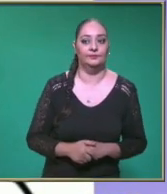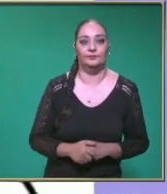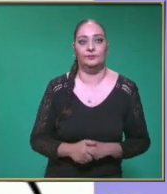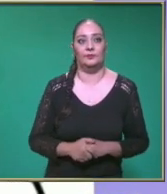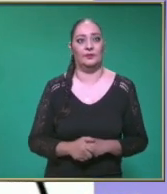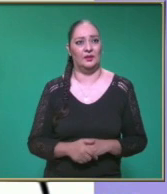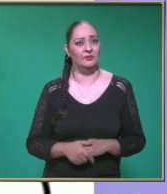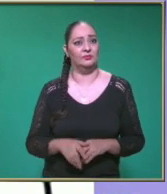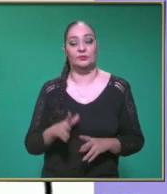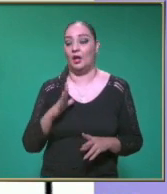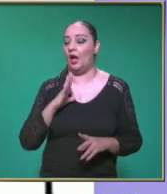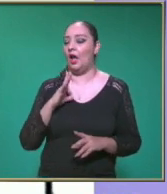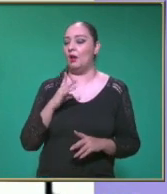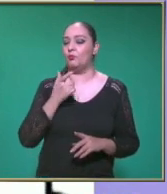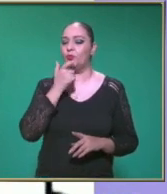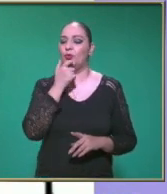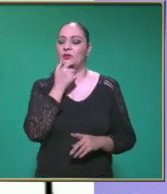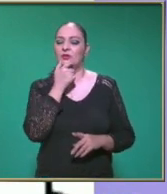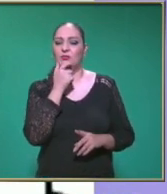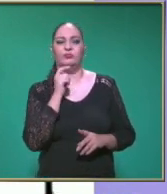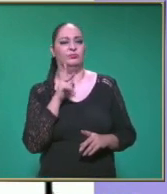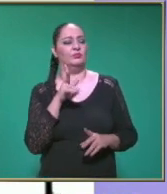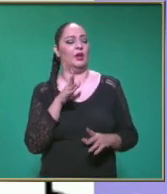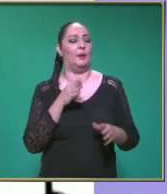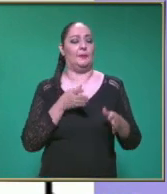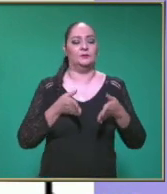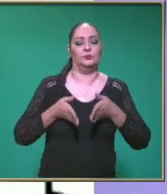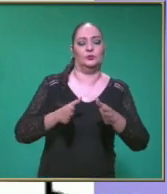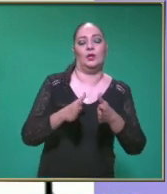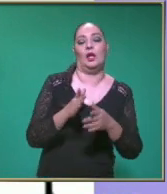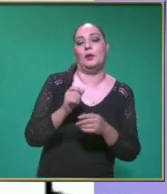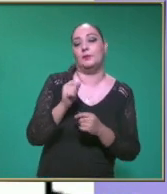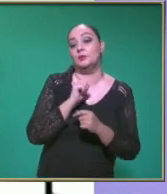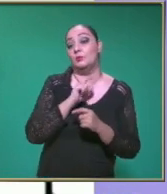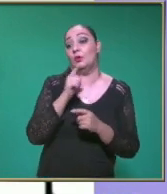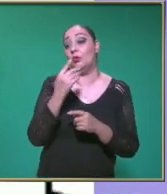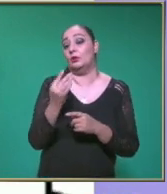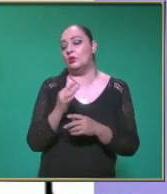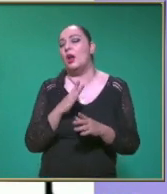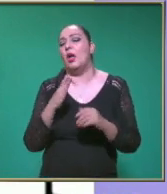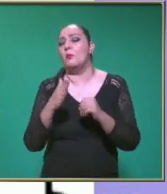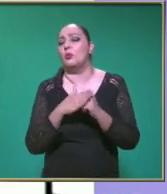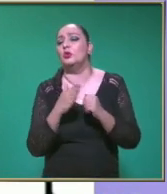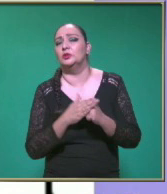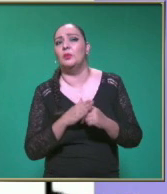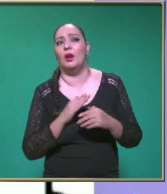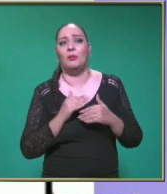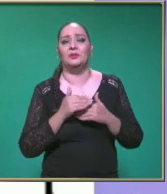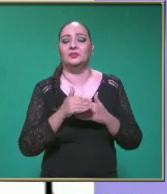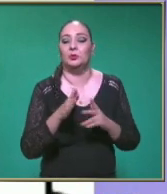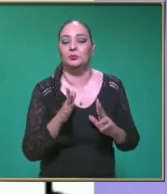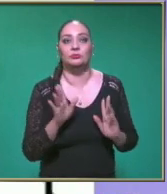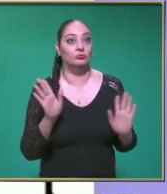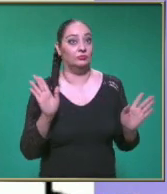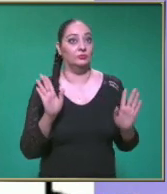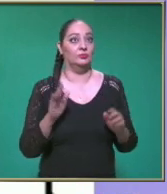Afirmativo 345 En progreso Por la principal 4 En la siguiente Intersección Lo alcanzamos Este no se nos escapa